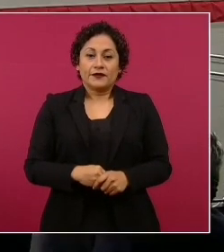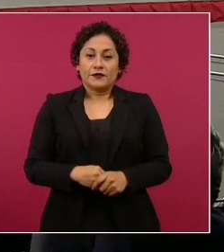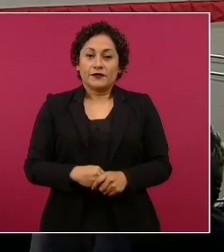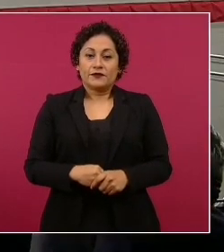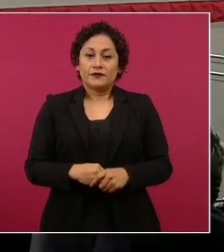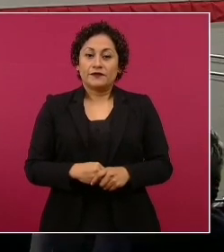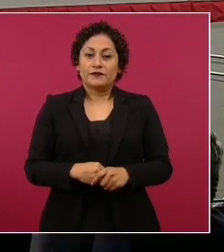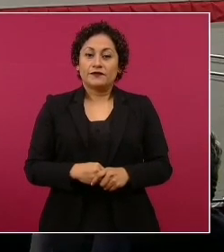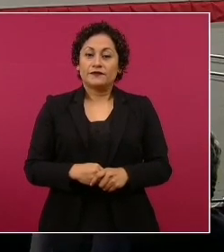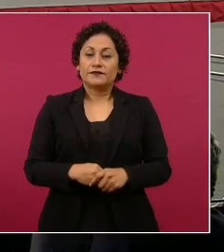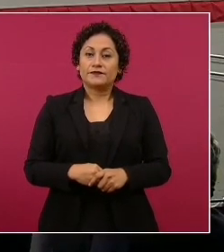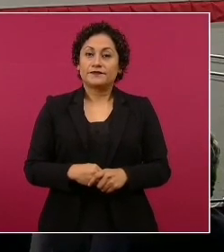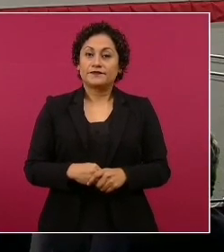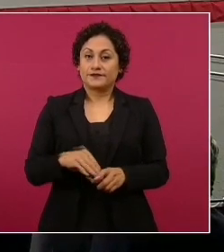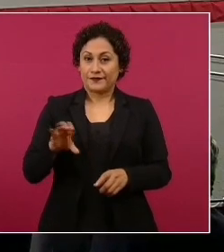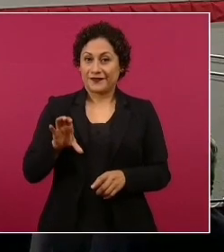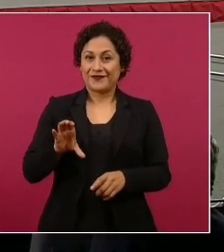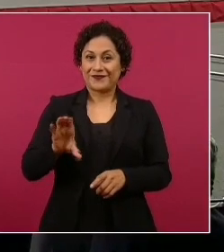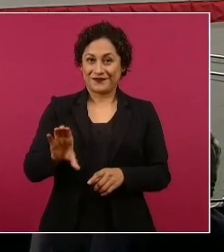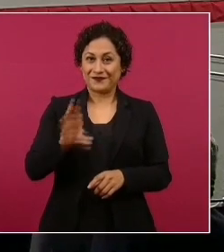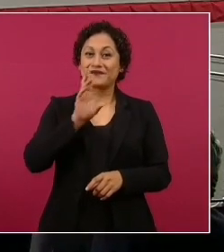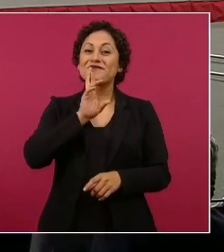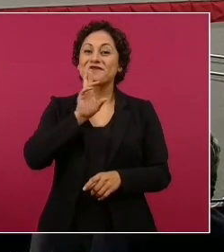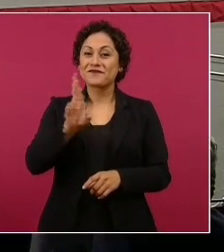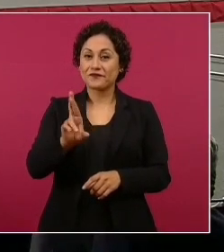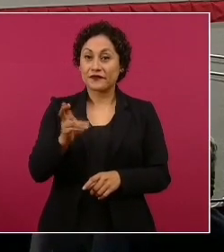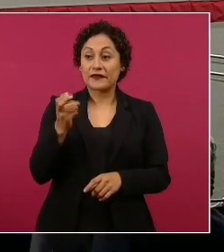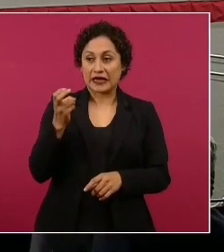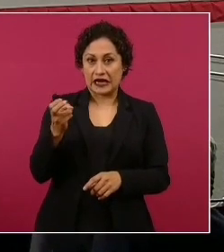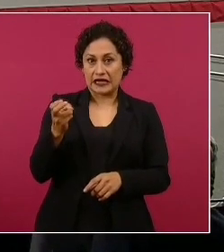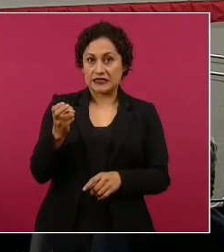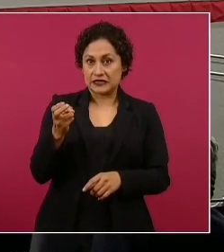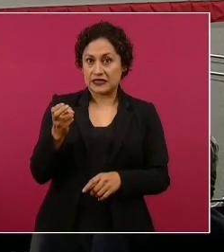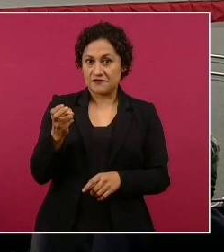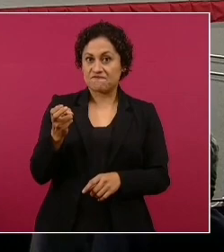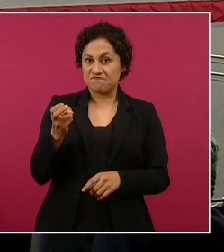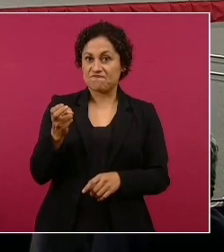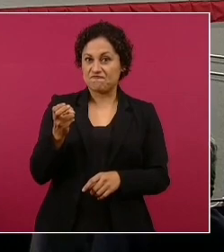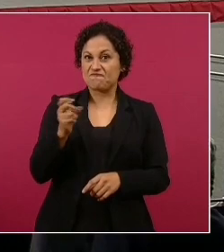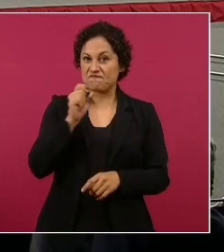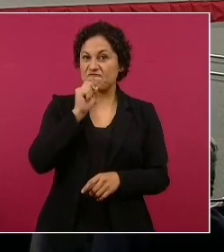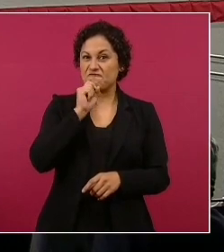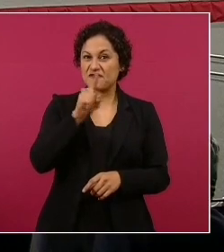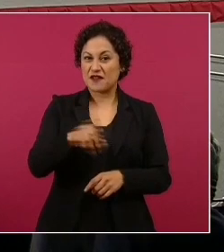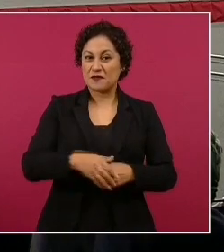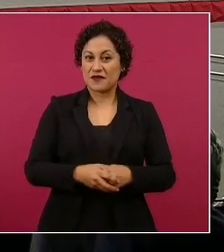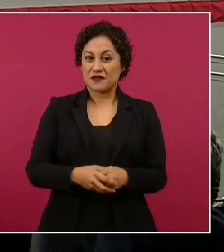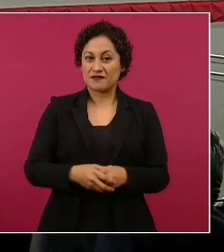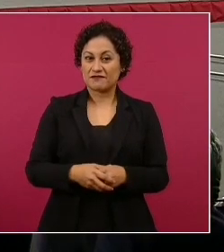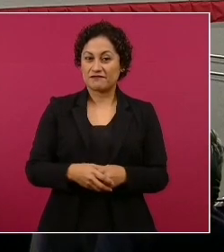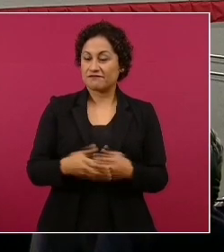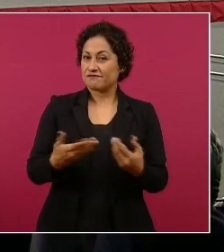este es el fenómeno también nuevo. ¿Quién es Jorge?